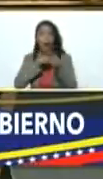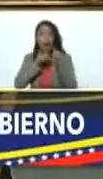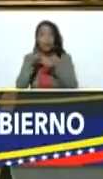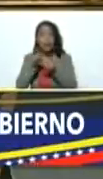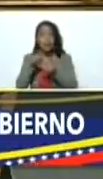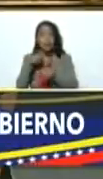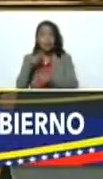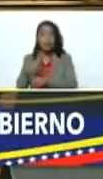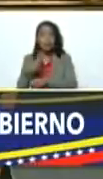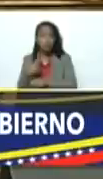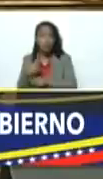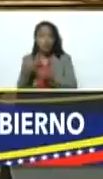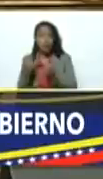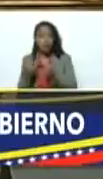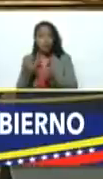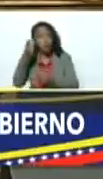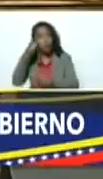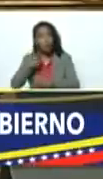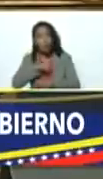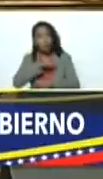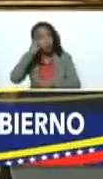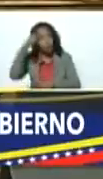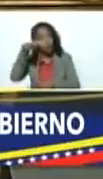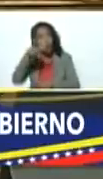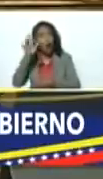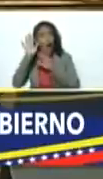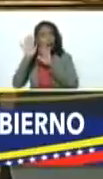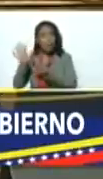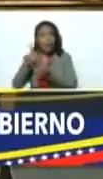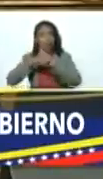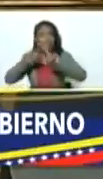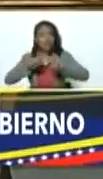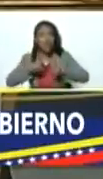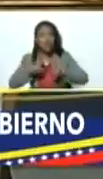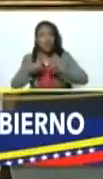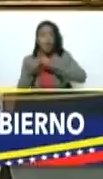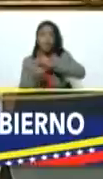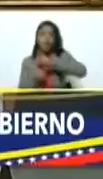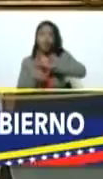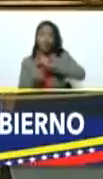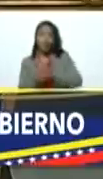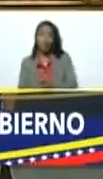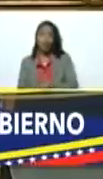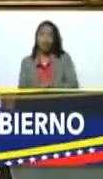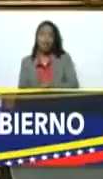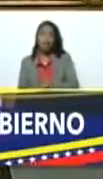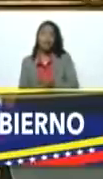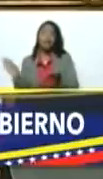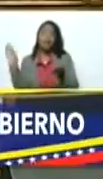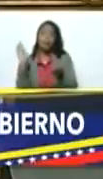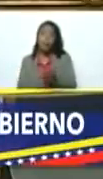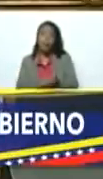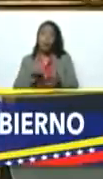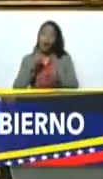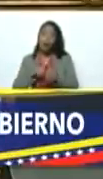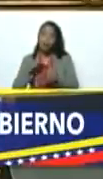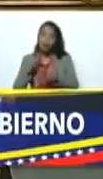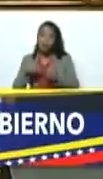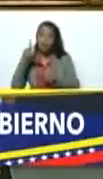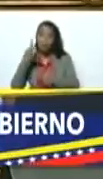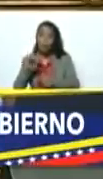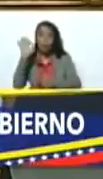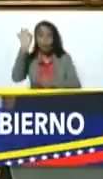recursos para nuestro pueblo a través de las distintas instituciones y se ha establecido entonces un